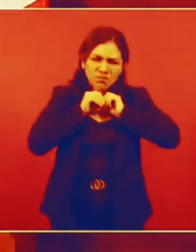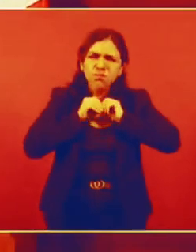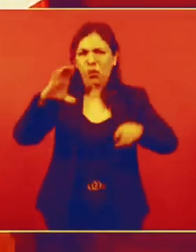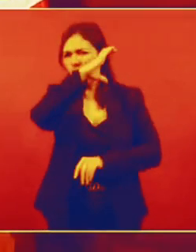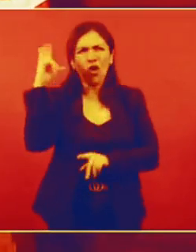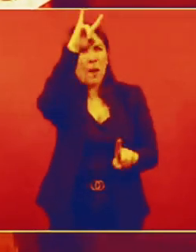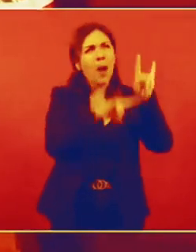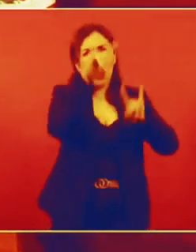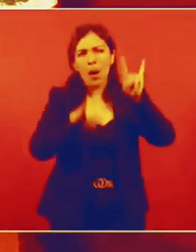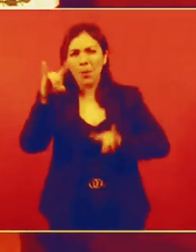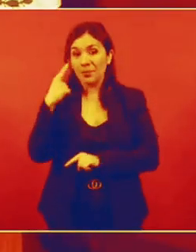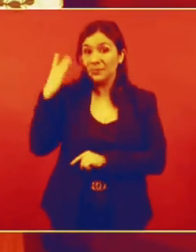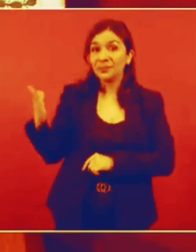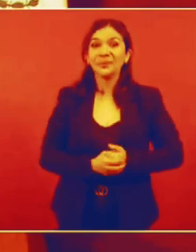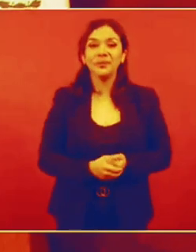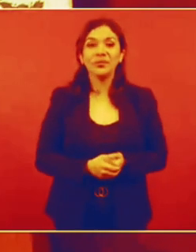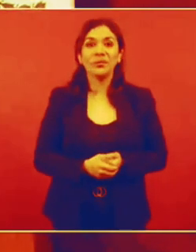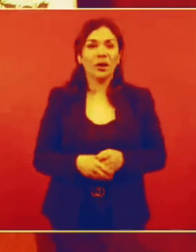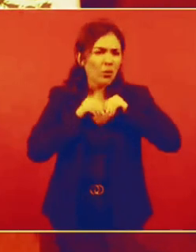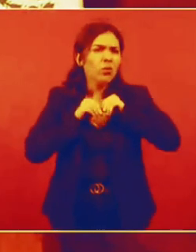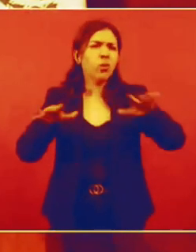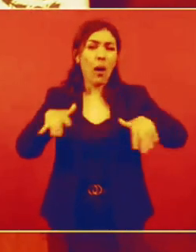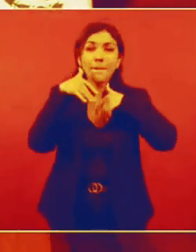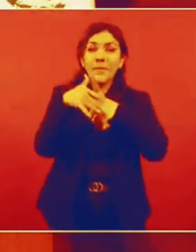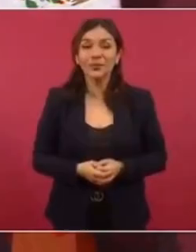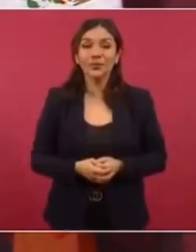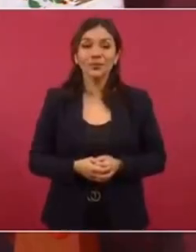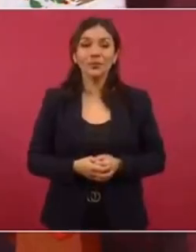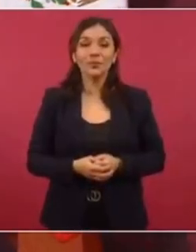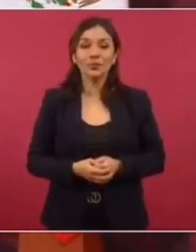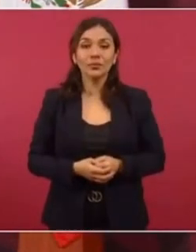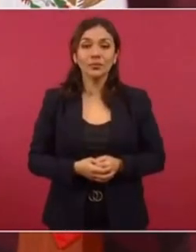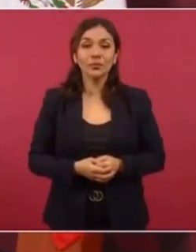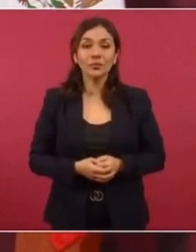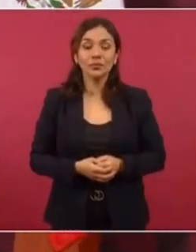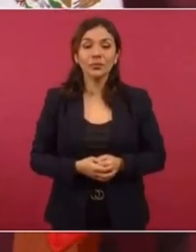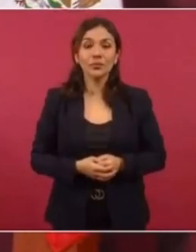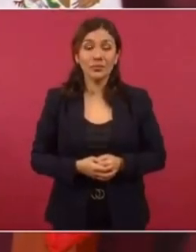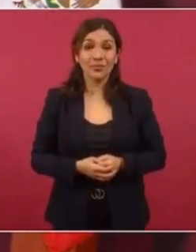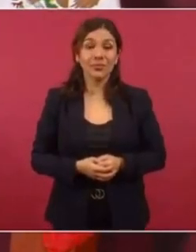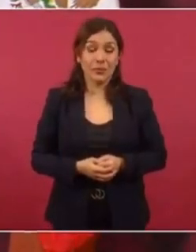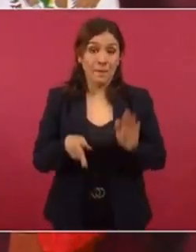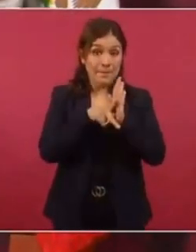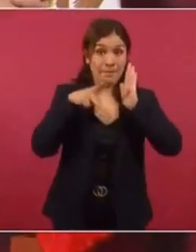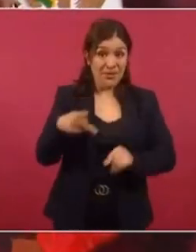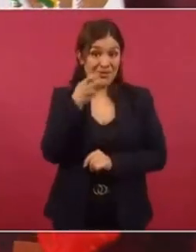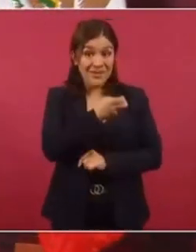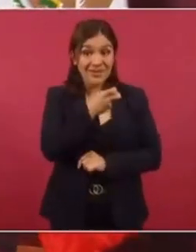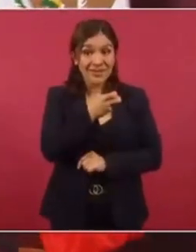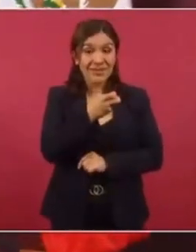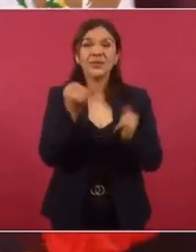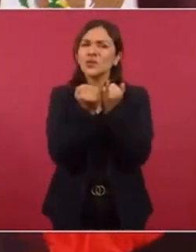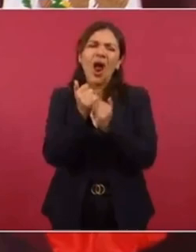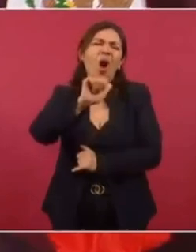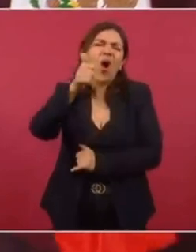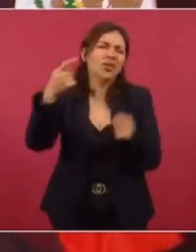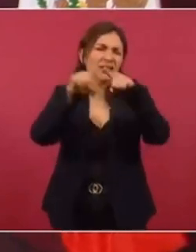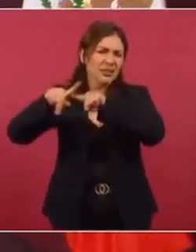fotografía para la marcha de los corruptos. Porque ese periódico y otros en Estados Unidos